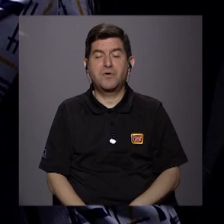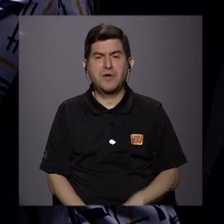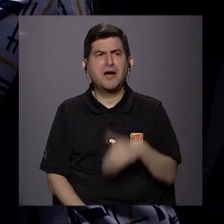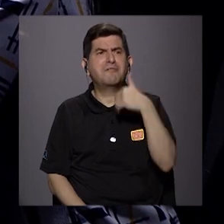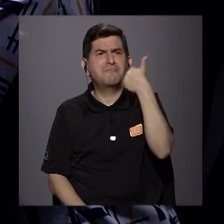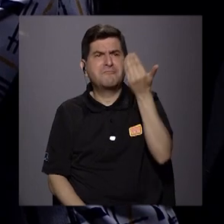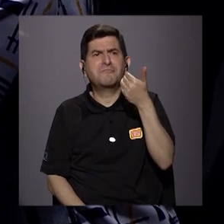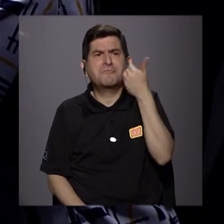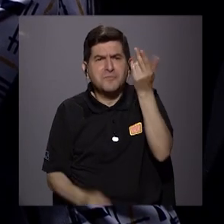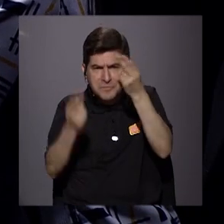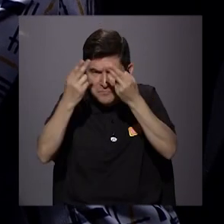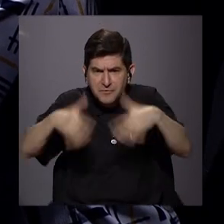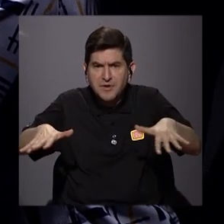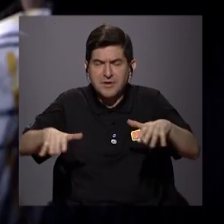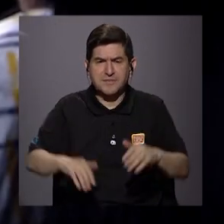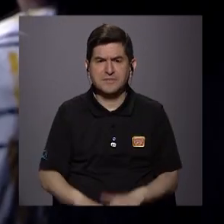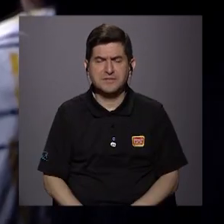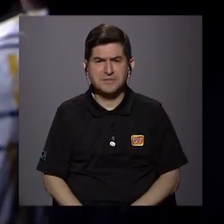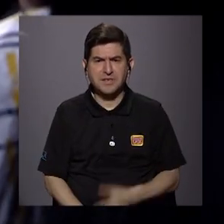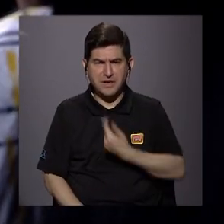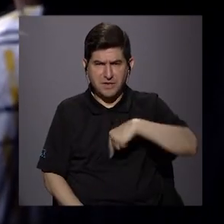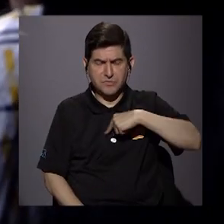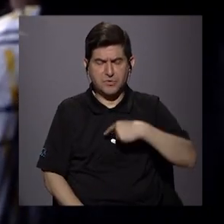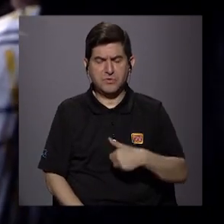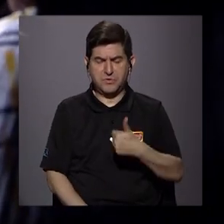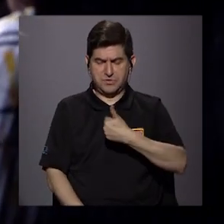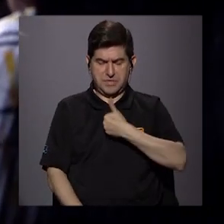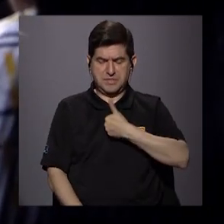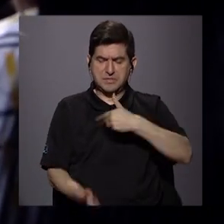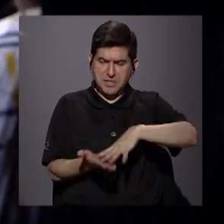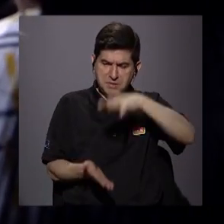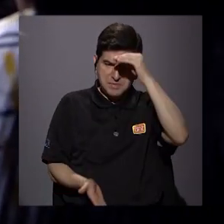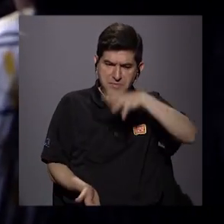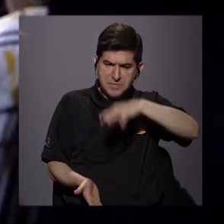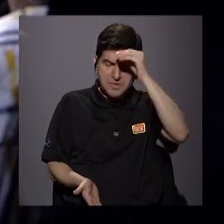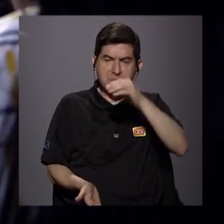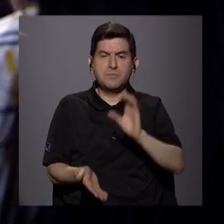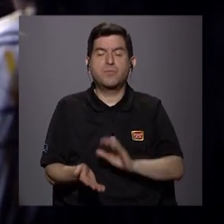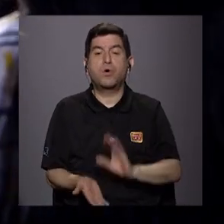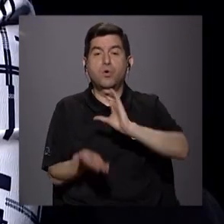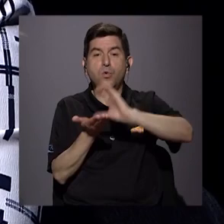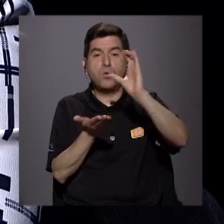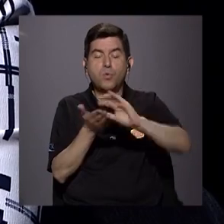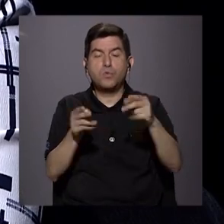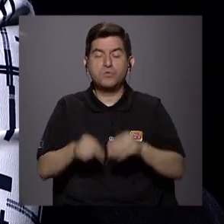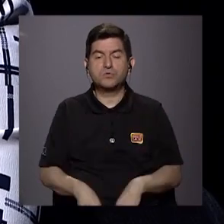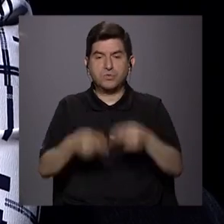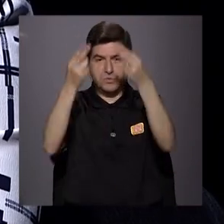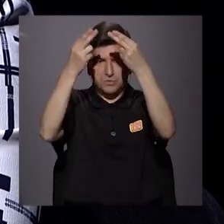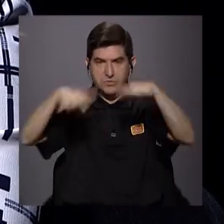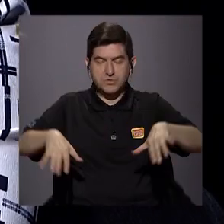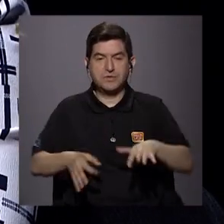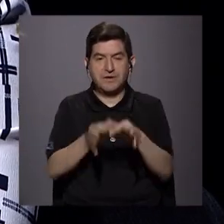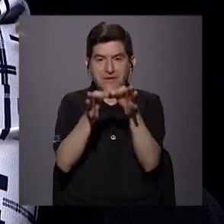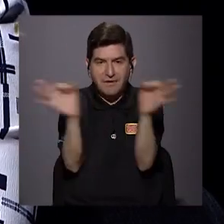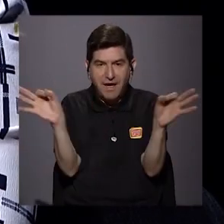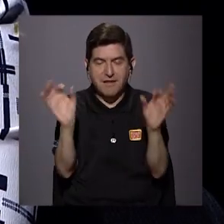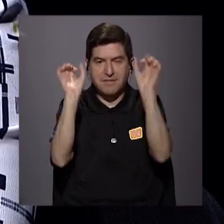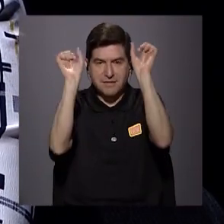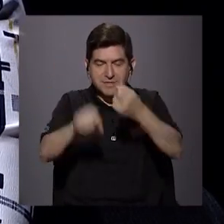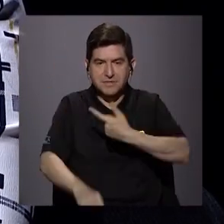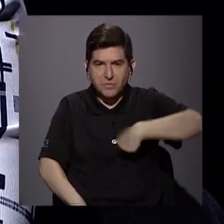facilidades en internet. Nosotros podemos implementar el autoaprendizaje. Tenemos cursos en línea, gratuitos, que podemos nosotros,